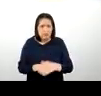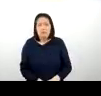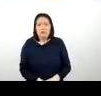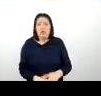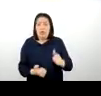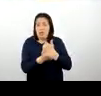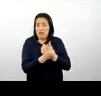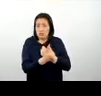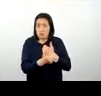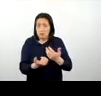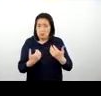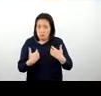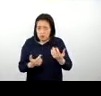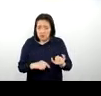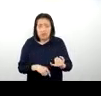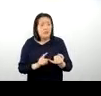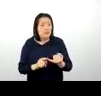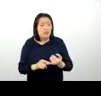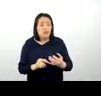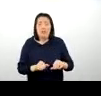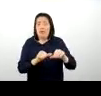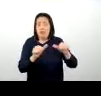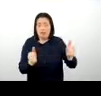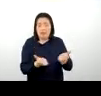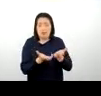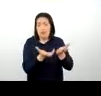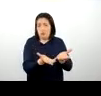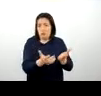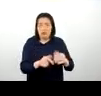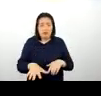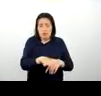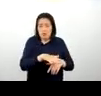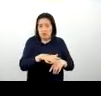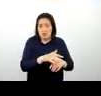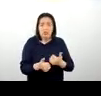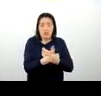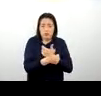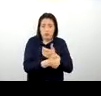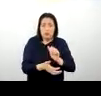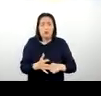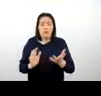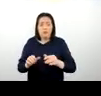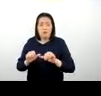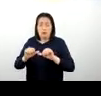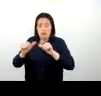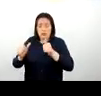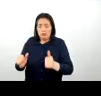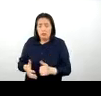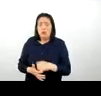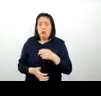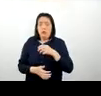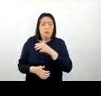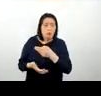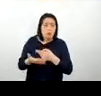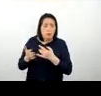Ayacucho cuenta con lo que viene a ser el Santuario Histórico de la Pampa de Ayacucho, el Complejo Arqueológico Huari, las Aguas